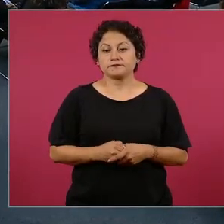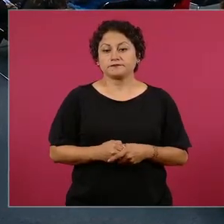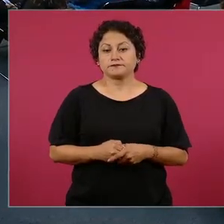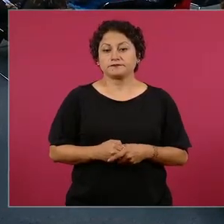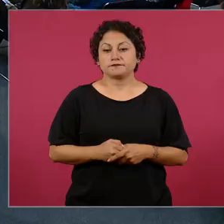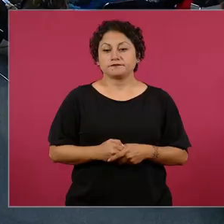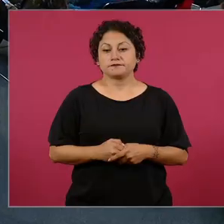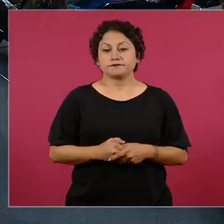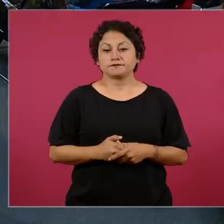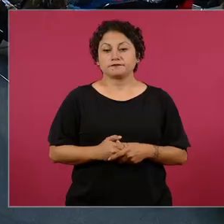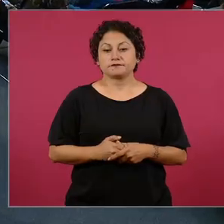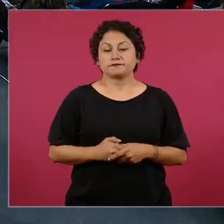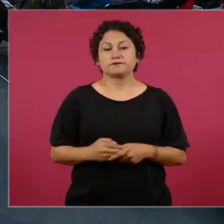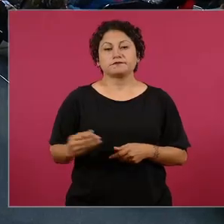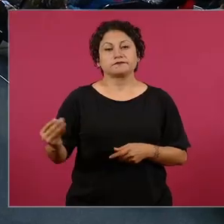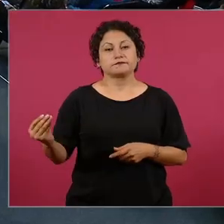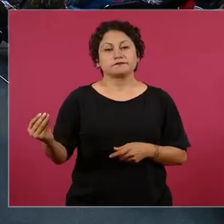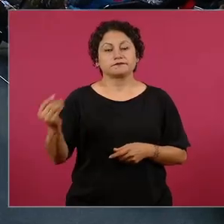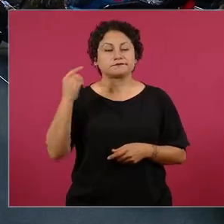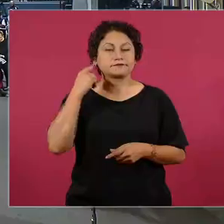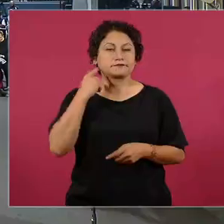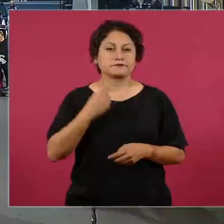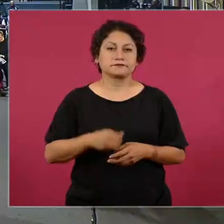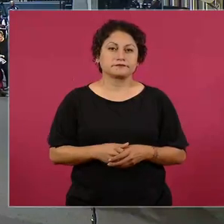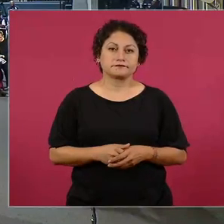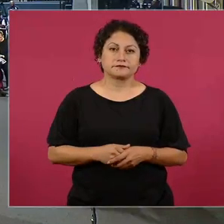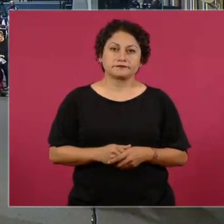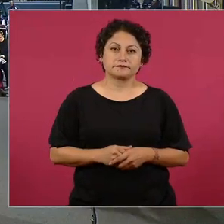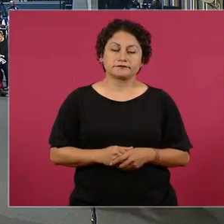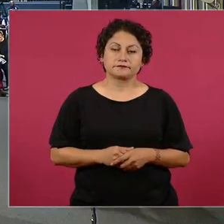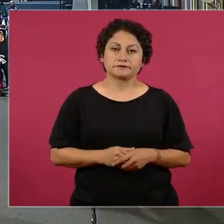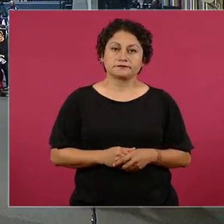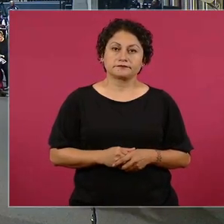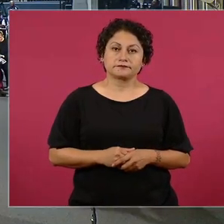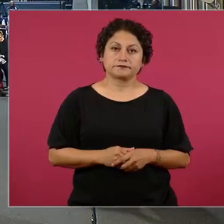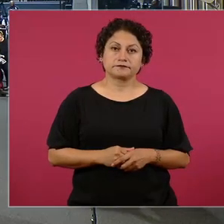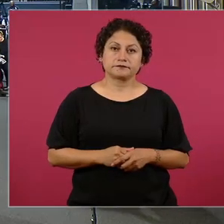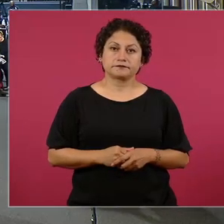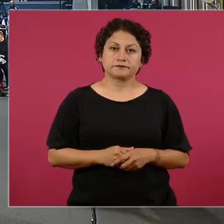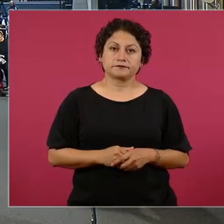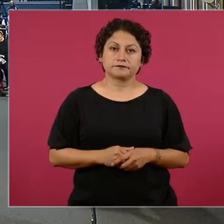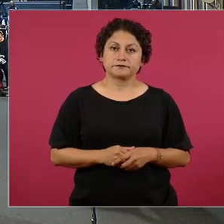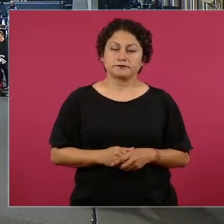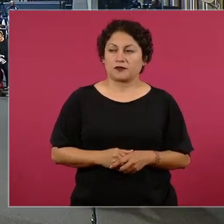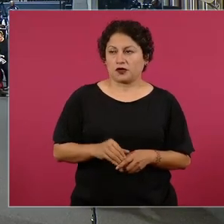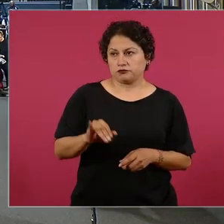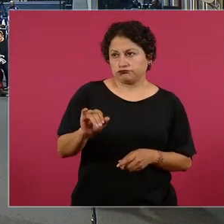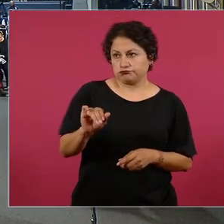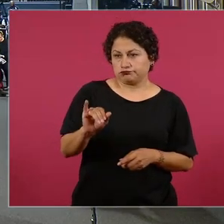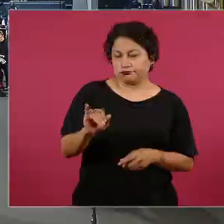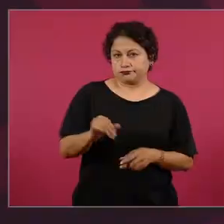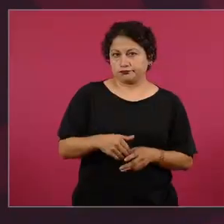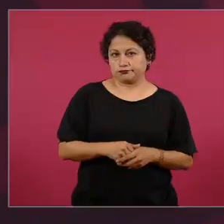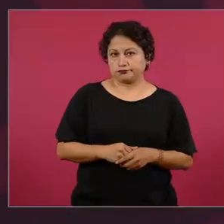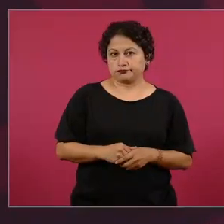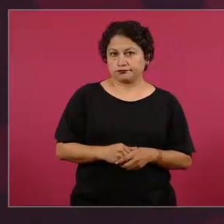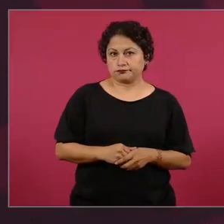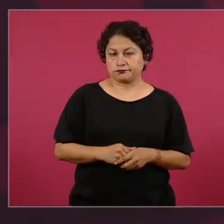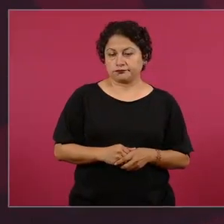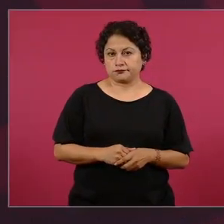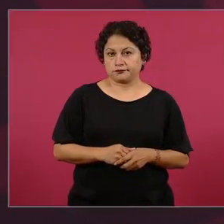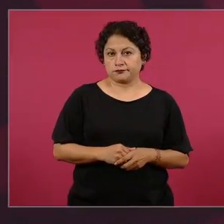¿conceder que la presidenta vaya a mantener esa postura la presidenta letra? si cualquier